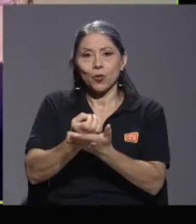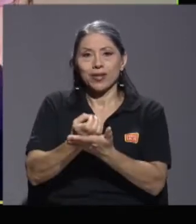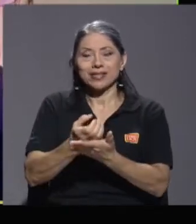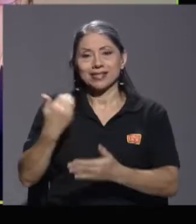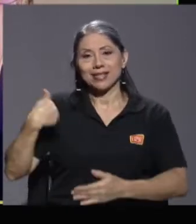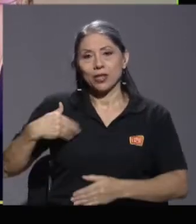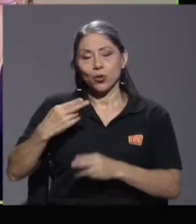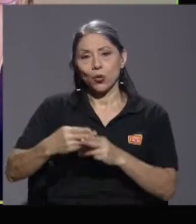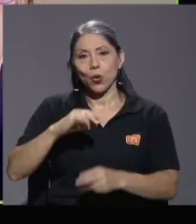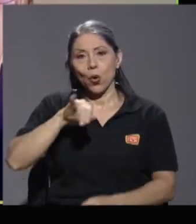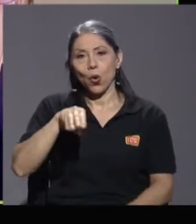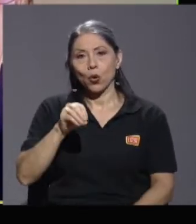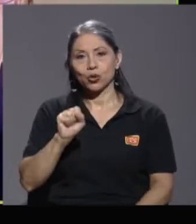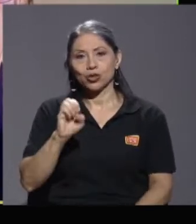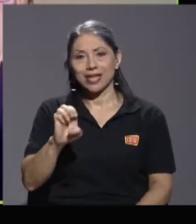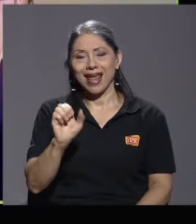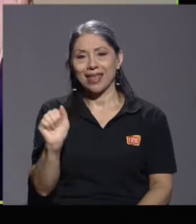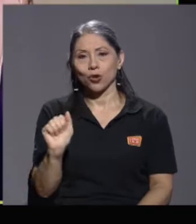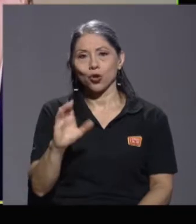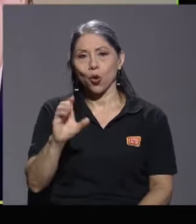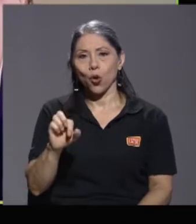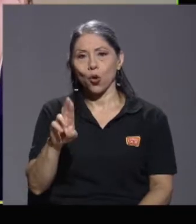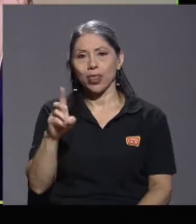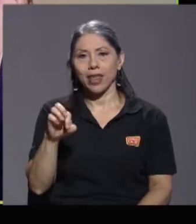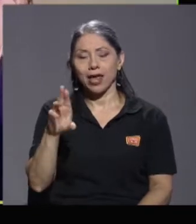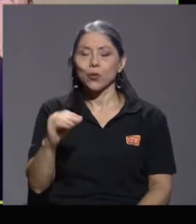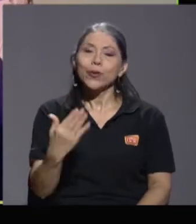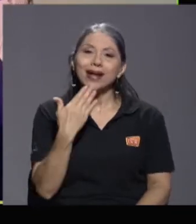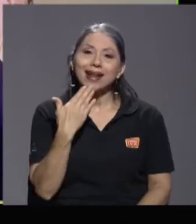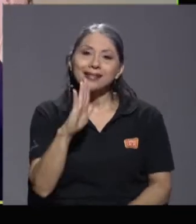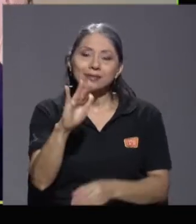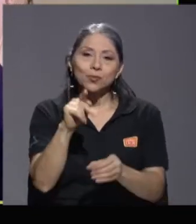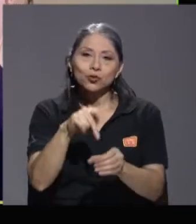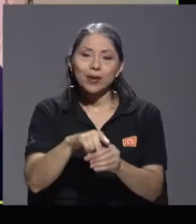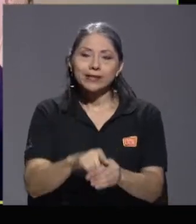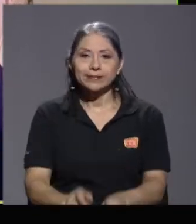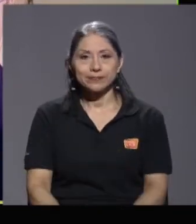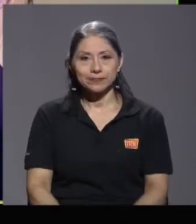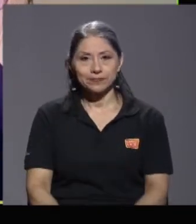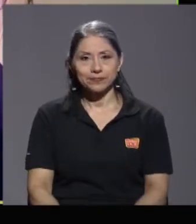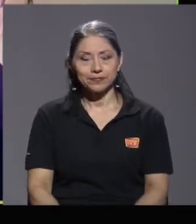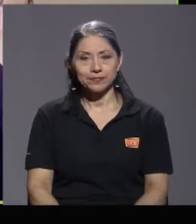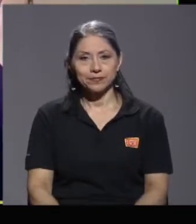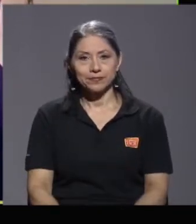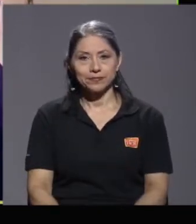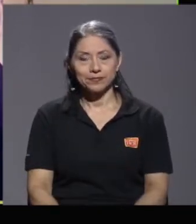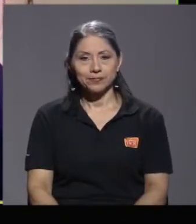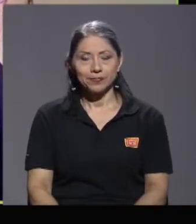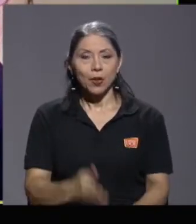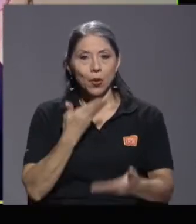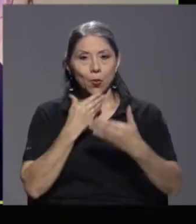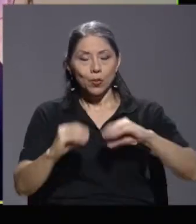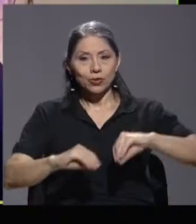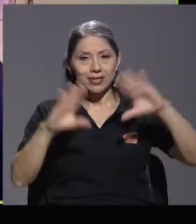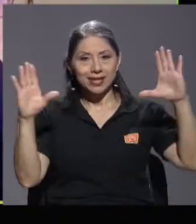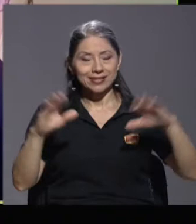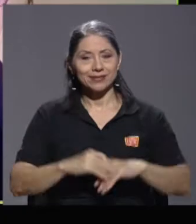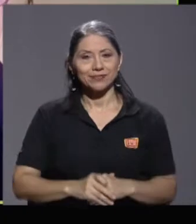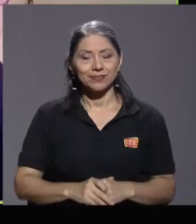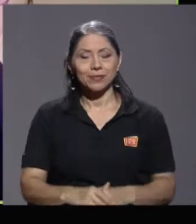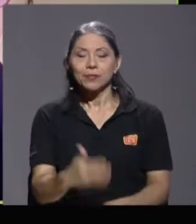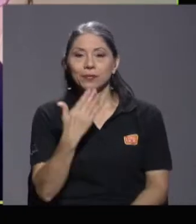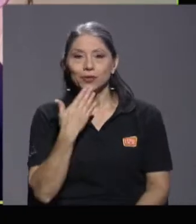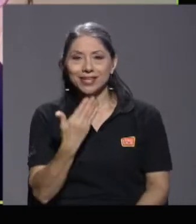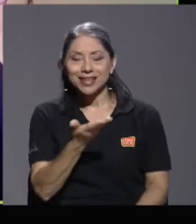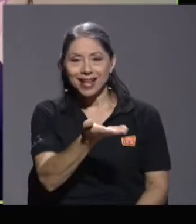señor José Antonio Cordero. Muchísimas gracias, Don José Antonio, por su participación. Buenos días, muchas